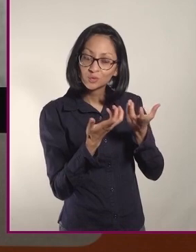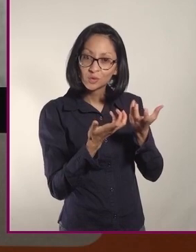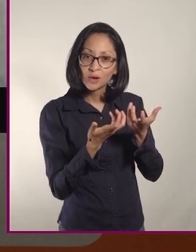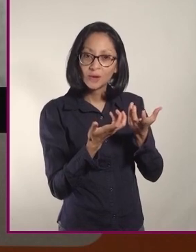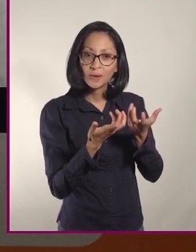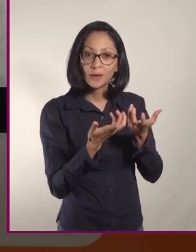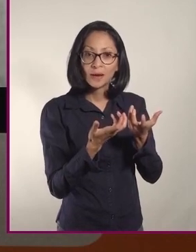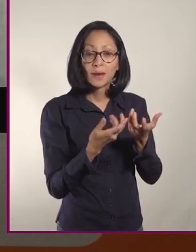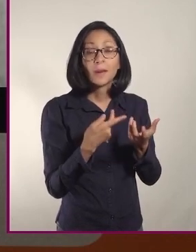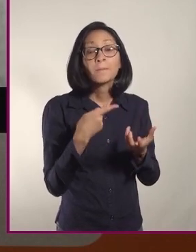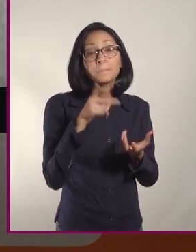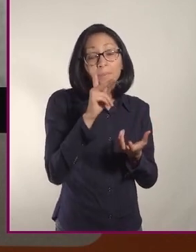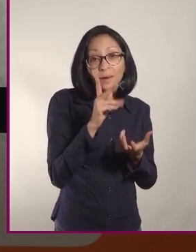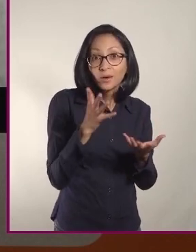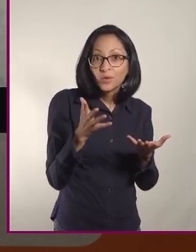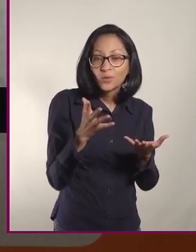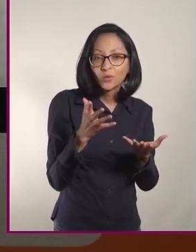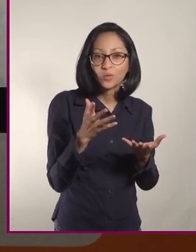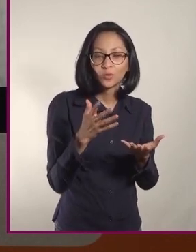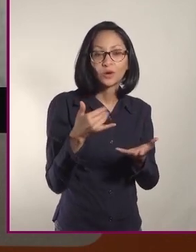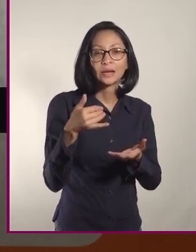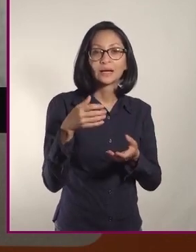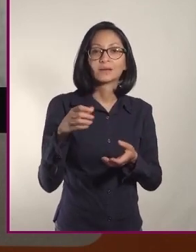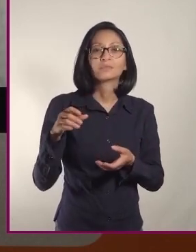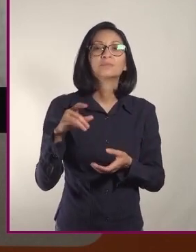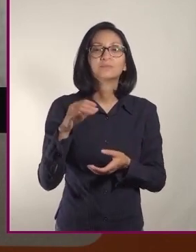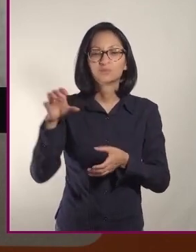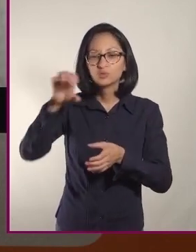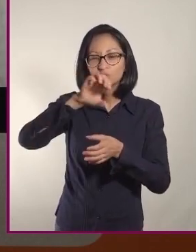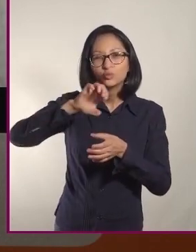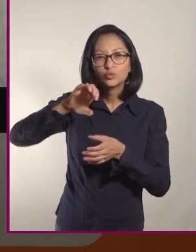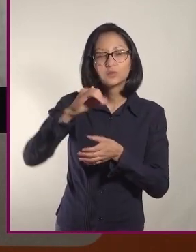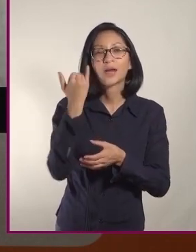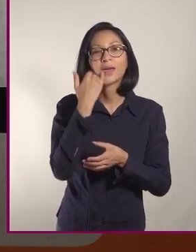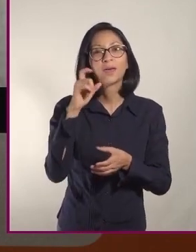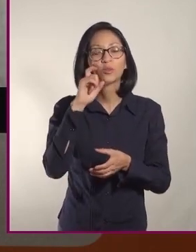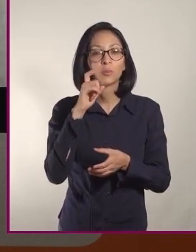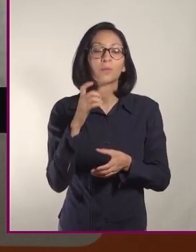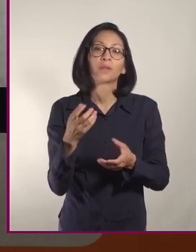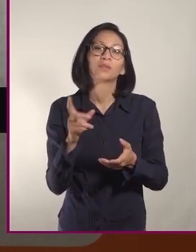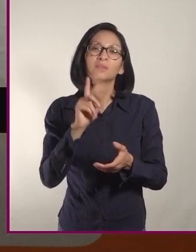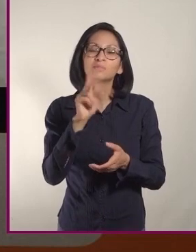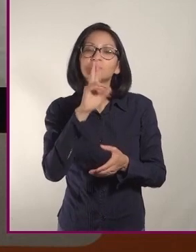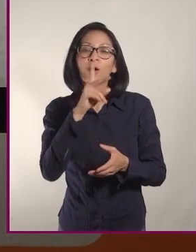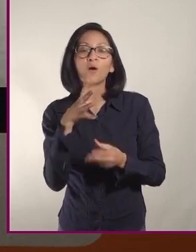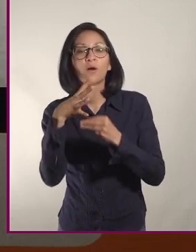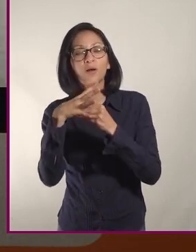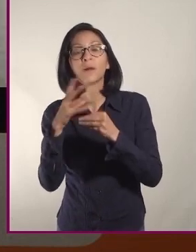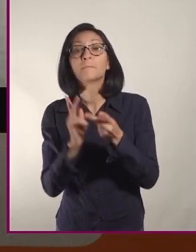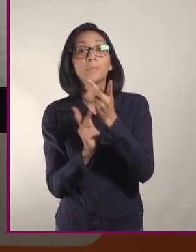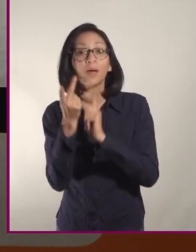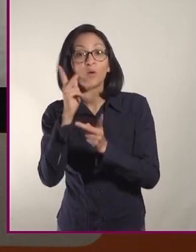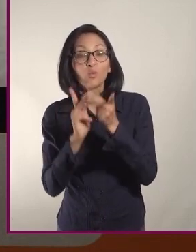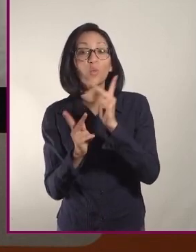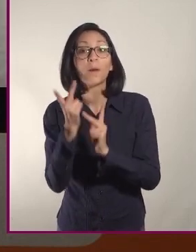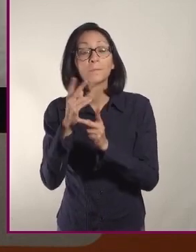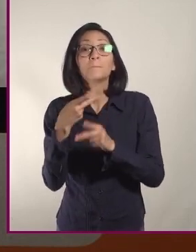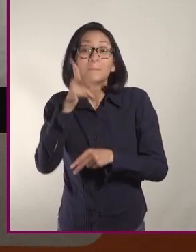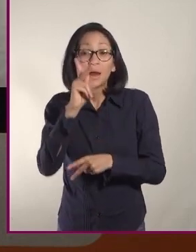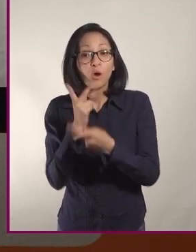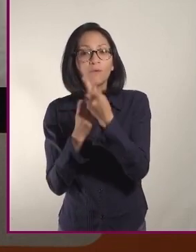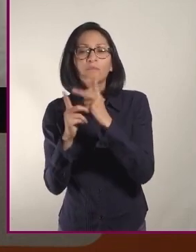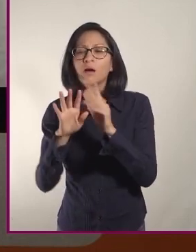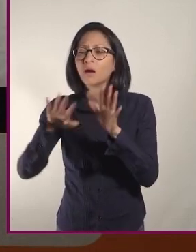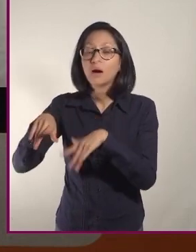mencionaba, se hiciera de una, la salsa que fuera una salsa de verduras, con base de verduras, pero de verduras frescas.